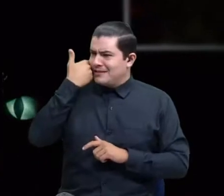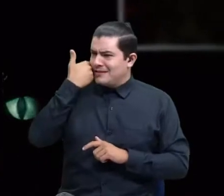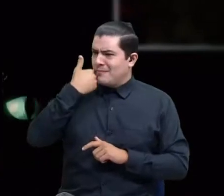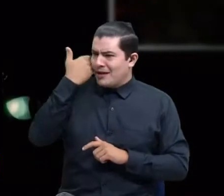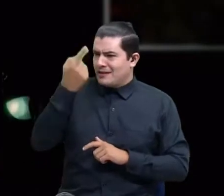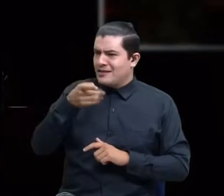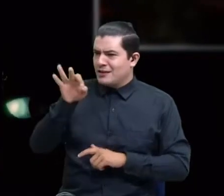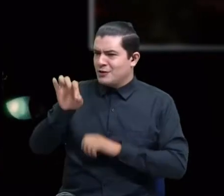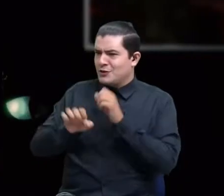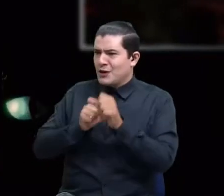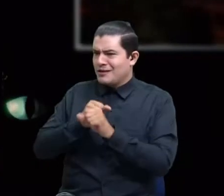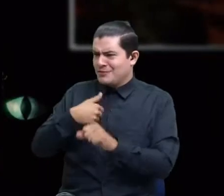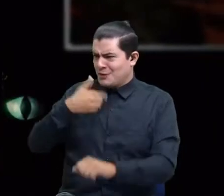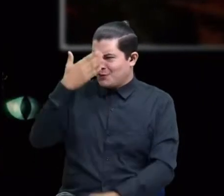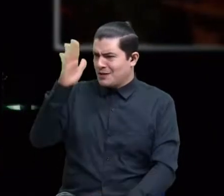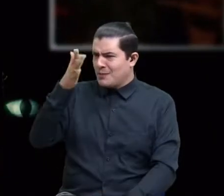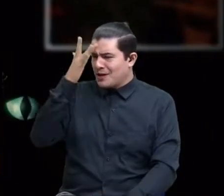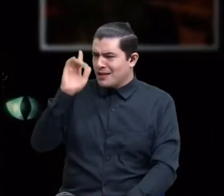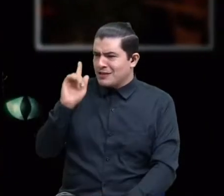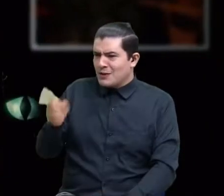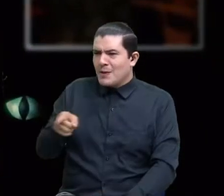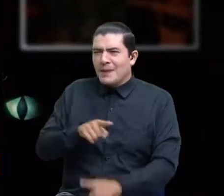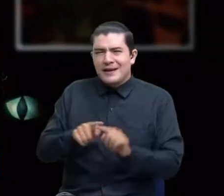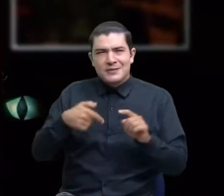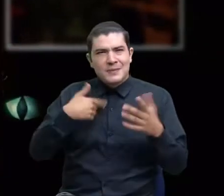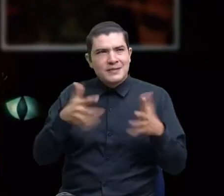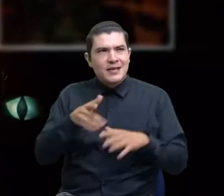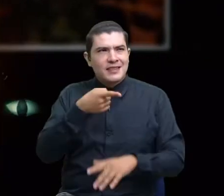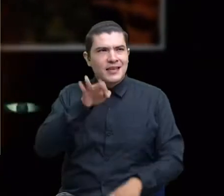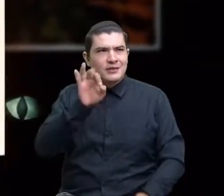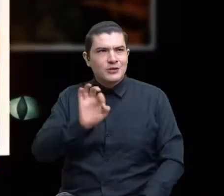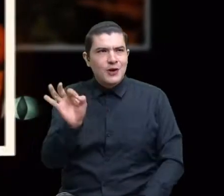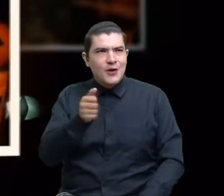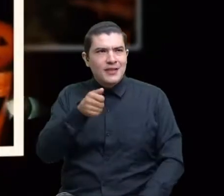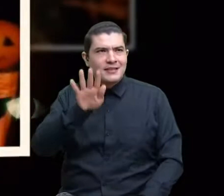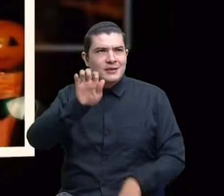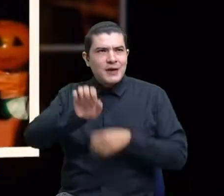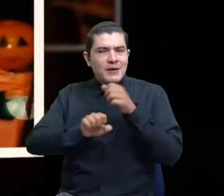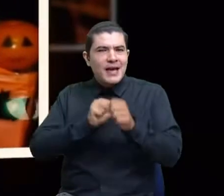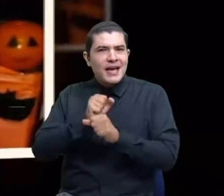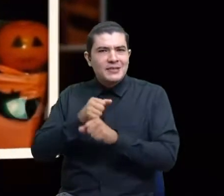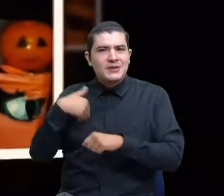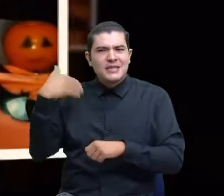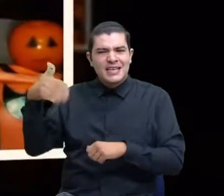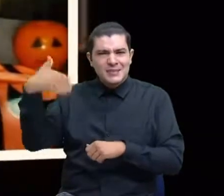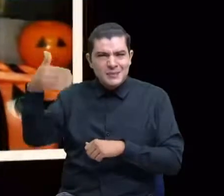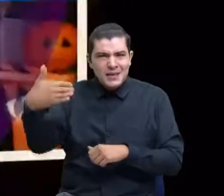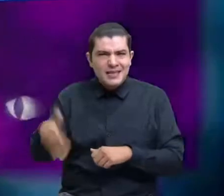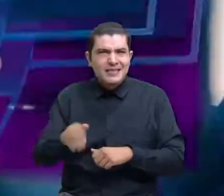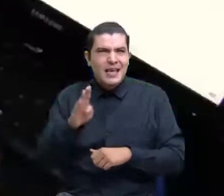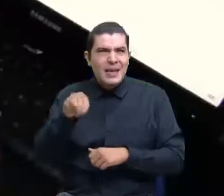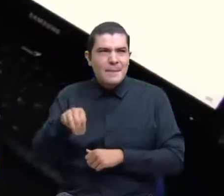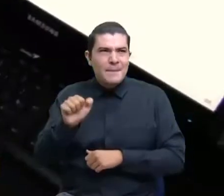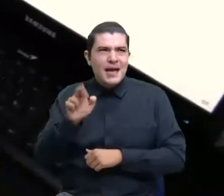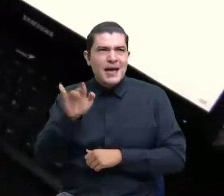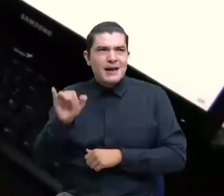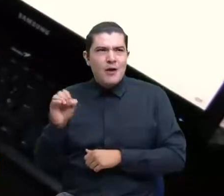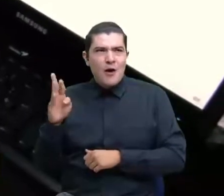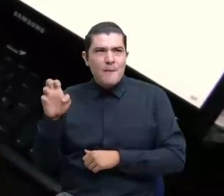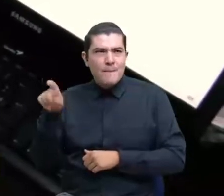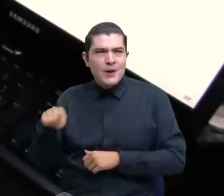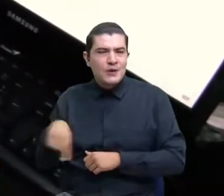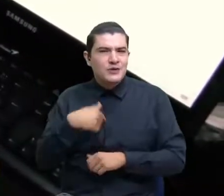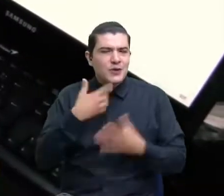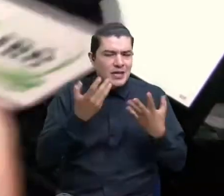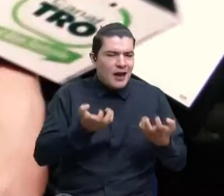de militar en ese momento. Bueno, ¿y qué edad tenía? Tenía creo que 18, 19 años, no sé muy bien. Después me disfracé de otros como Mario Bros, pero... ¿Quién de Superman? Recuerdo